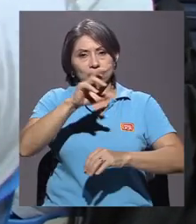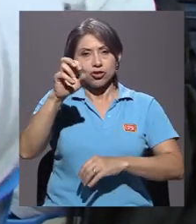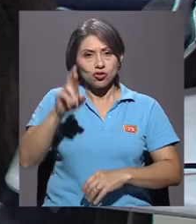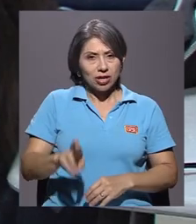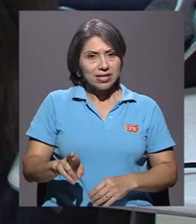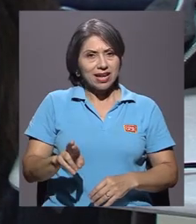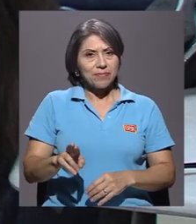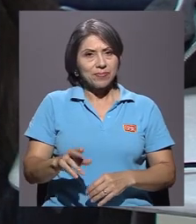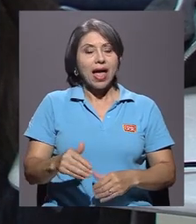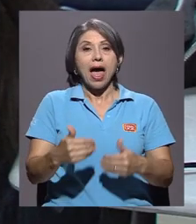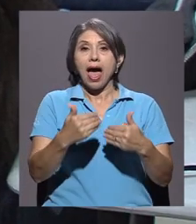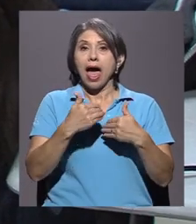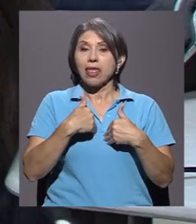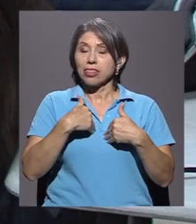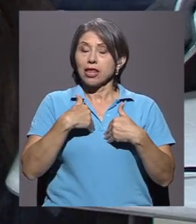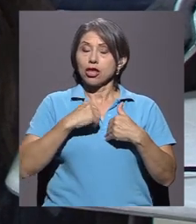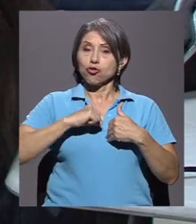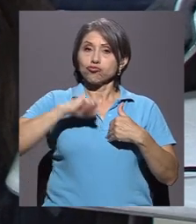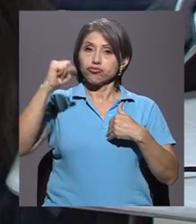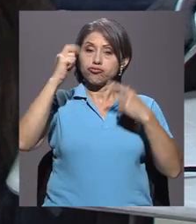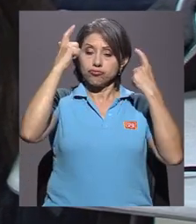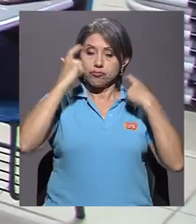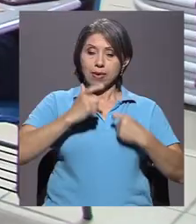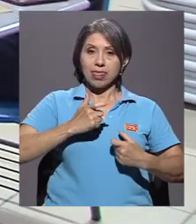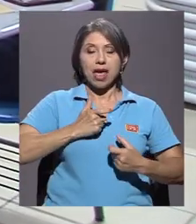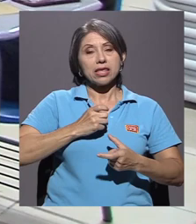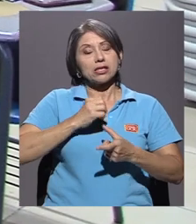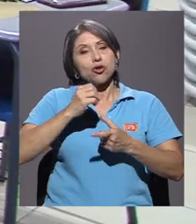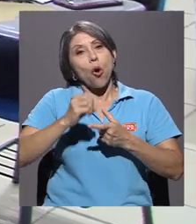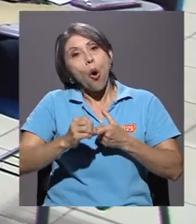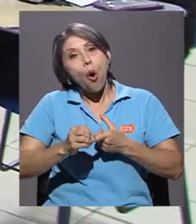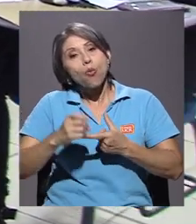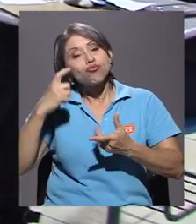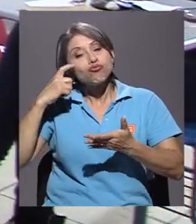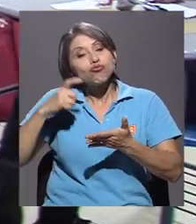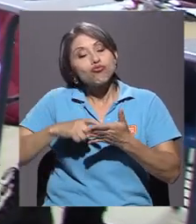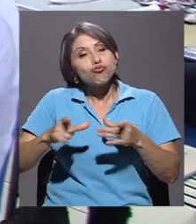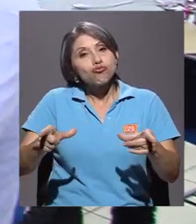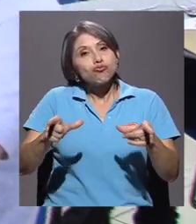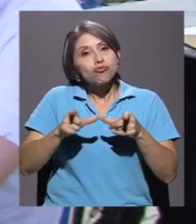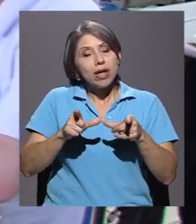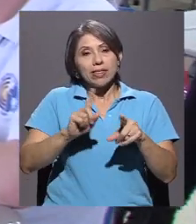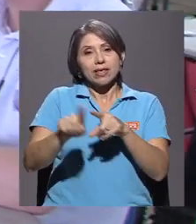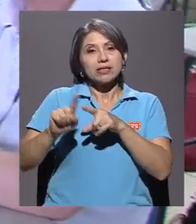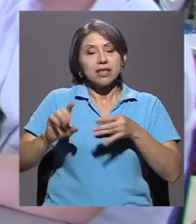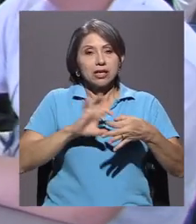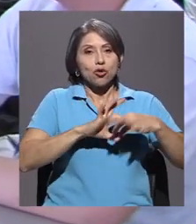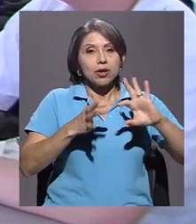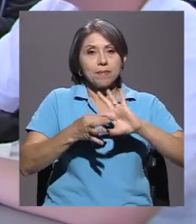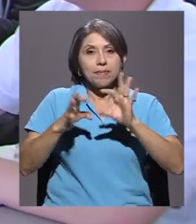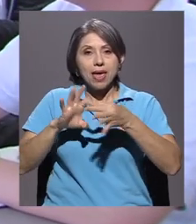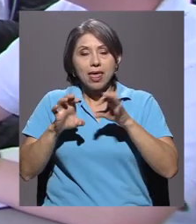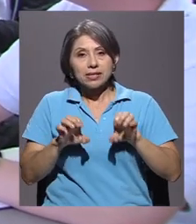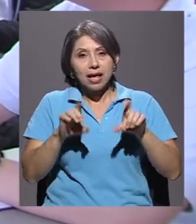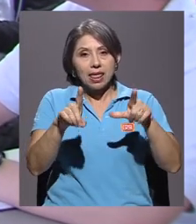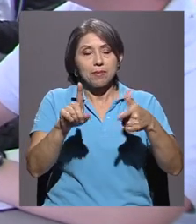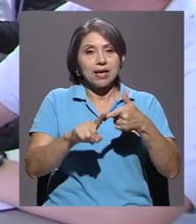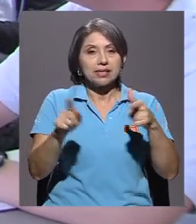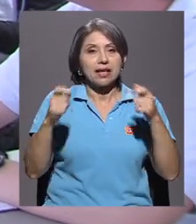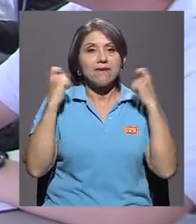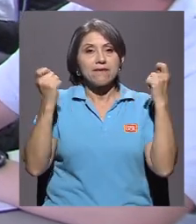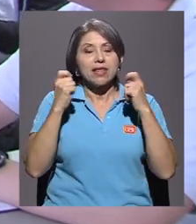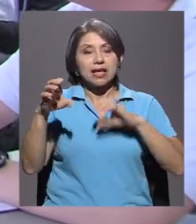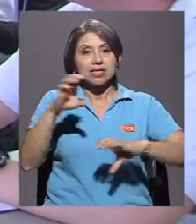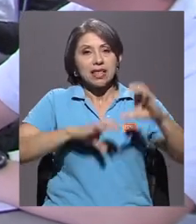han obtenido medallas o menciones honoríficas en las distintas olimpiadas académicas, ferias científicas y otro